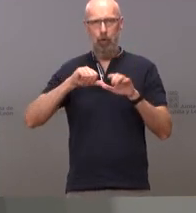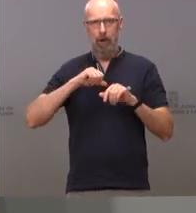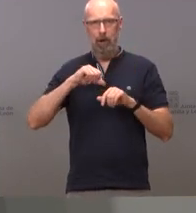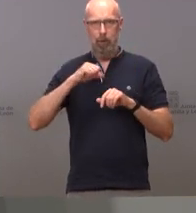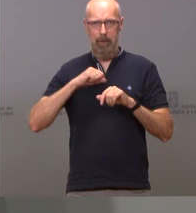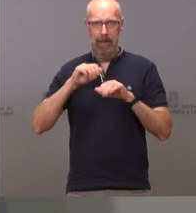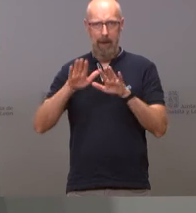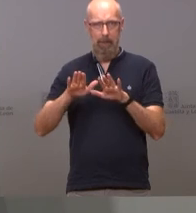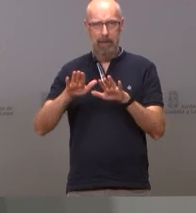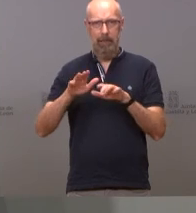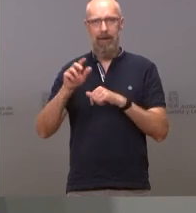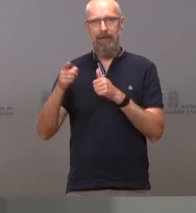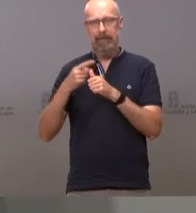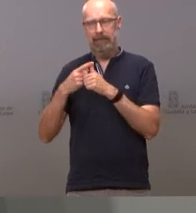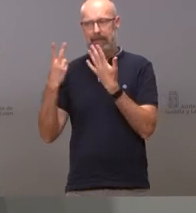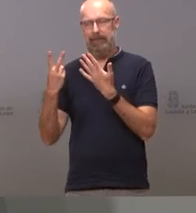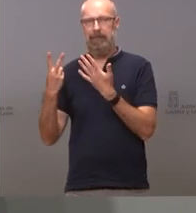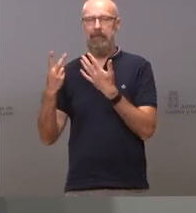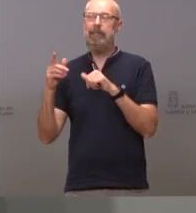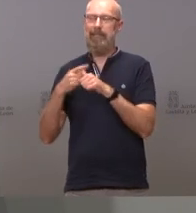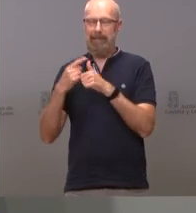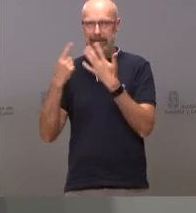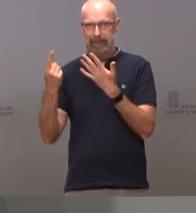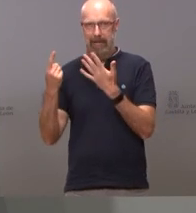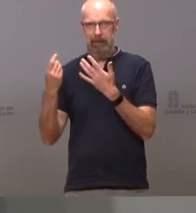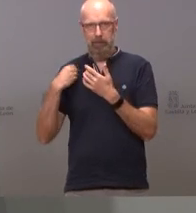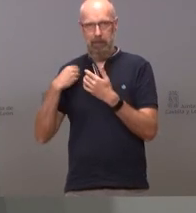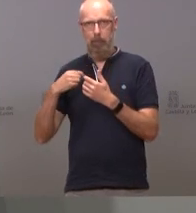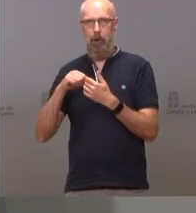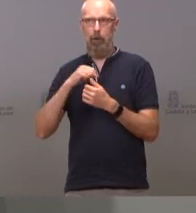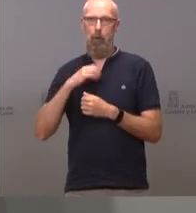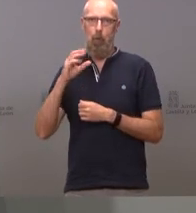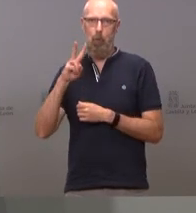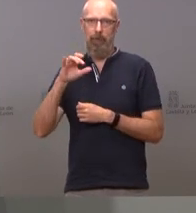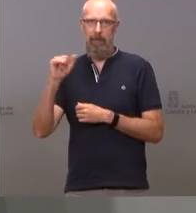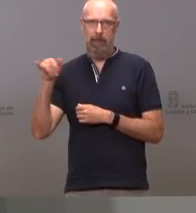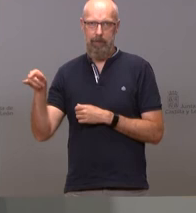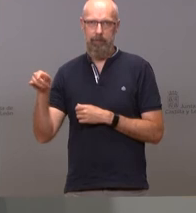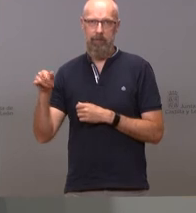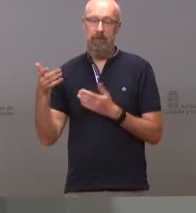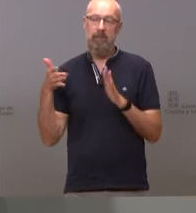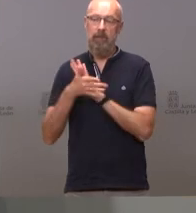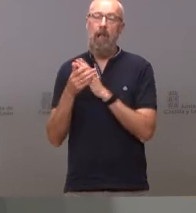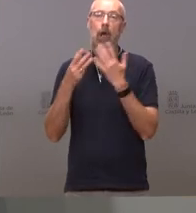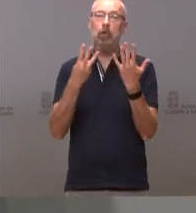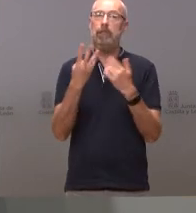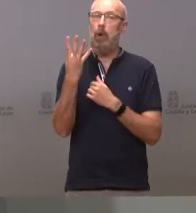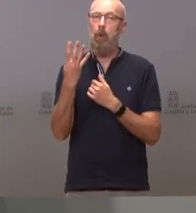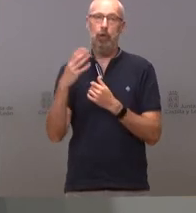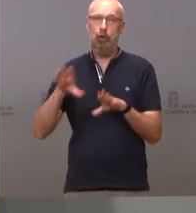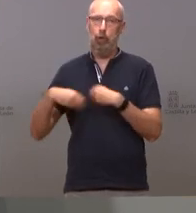en las áreas de cuidados intensivos es decir hay 84 enfermos ingresados he de recordar